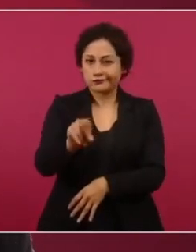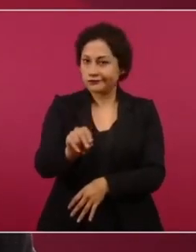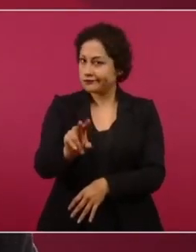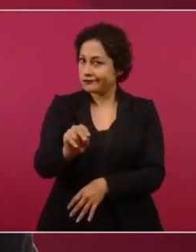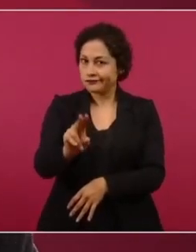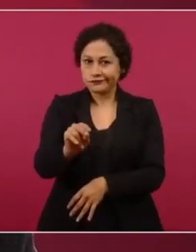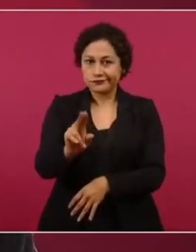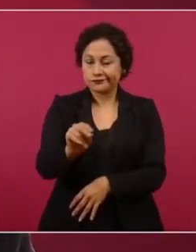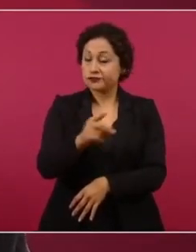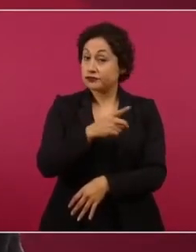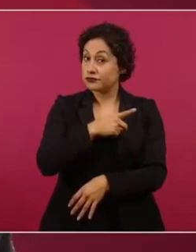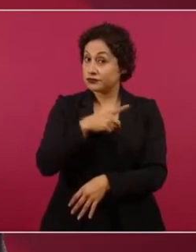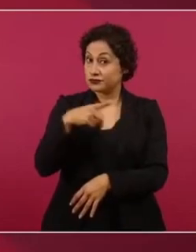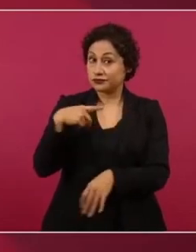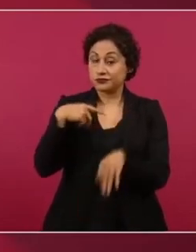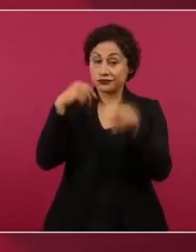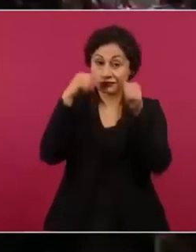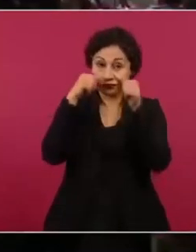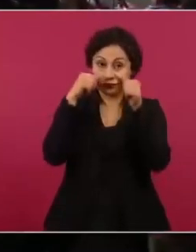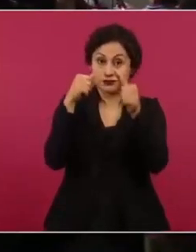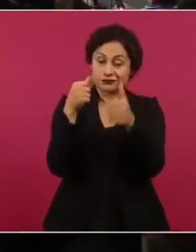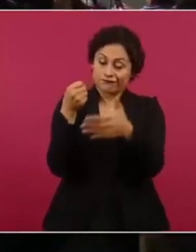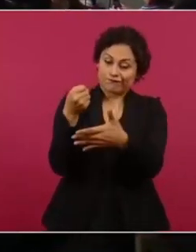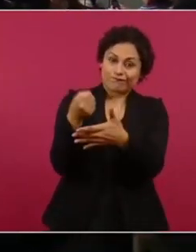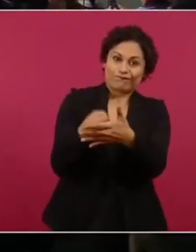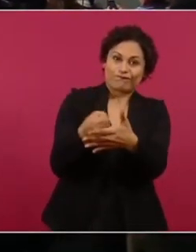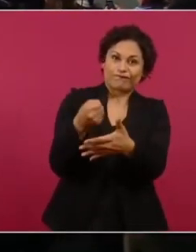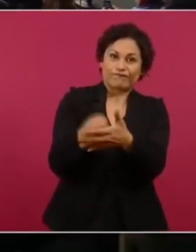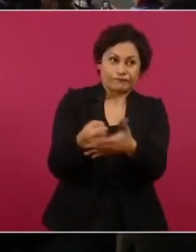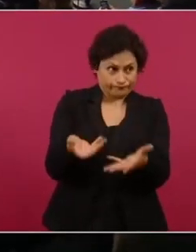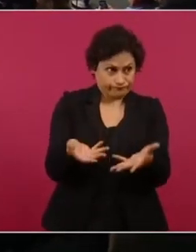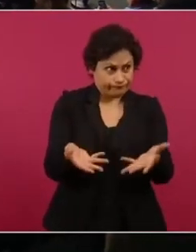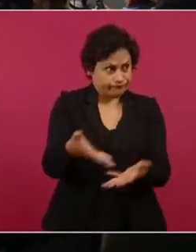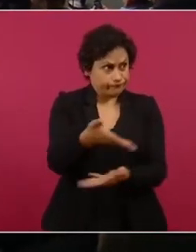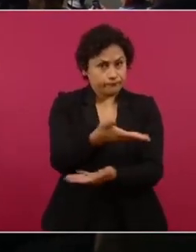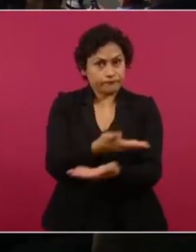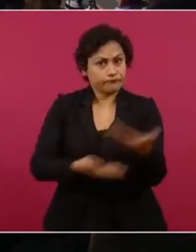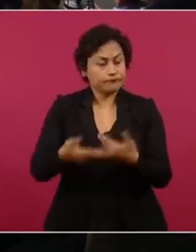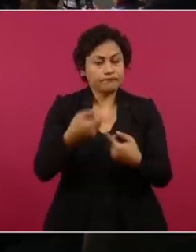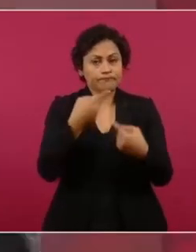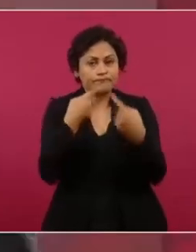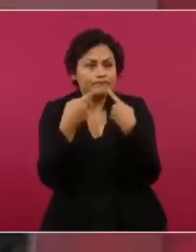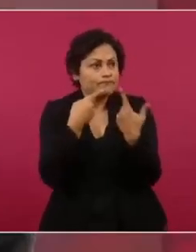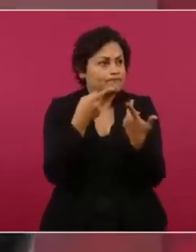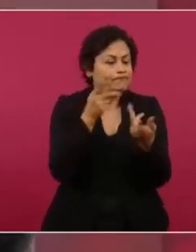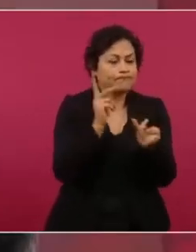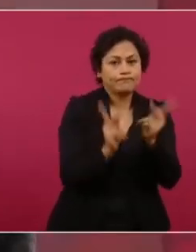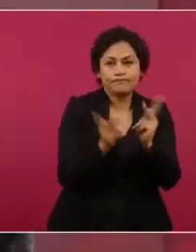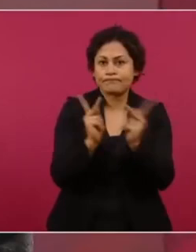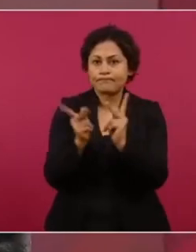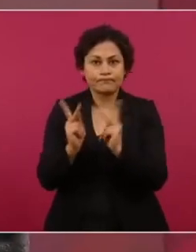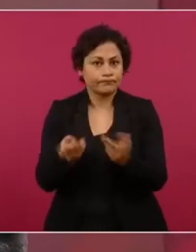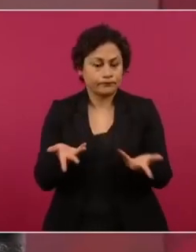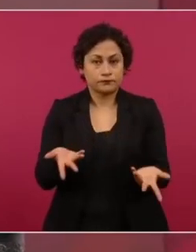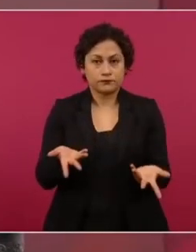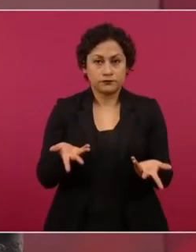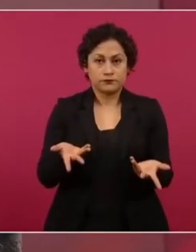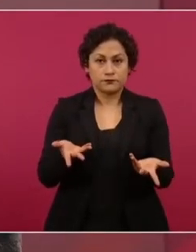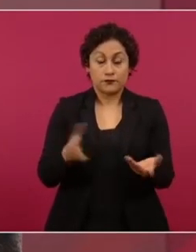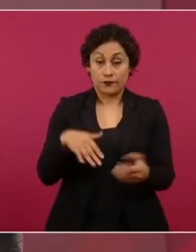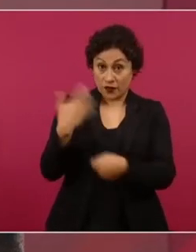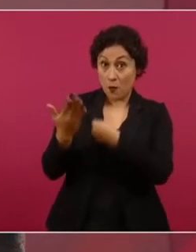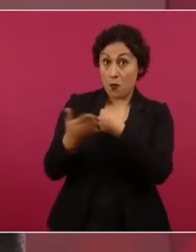que sea tema de discusión en la próxima campaña presidencial.